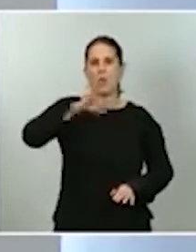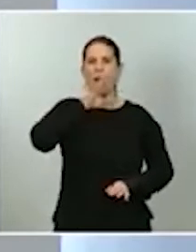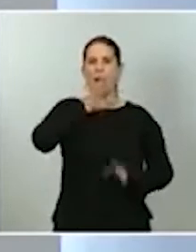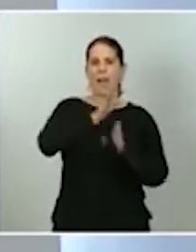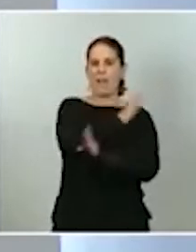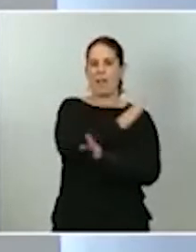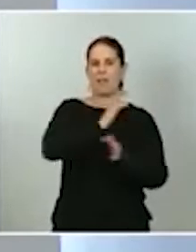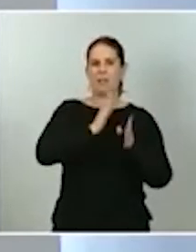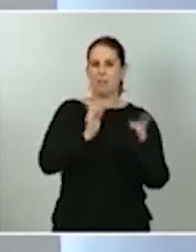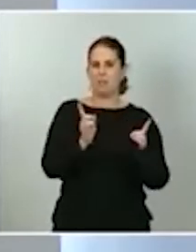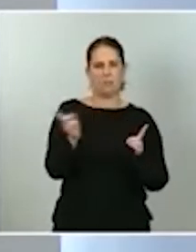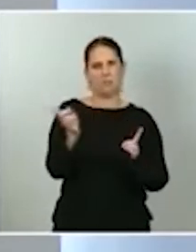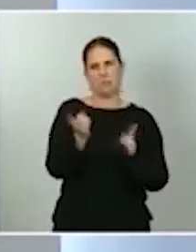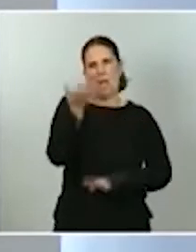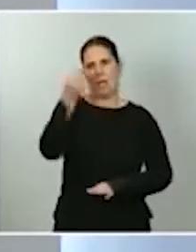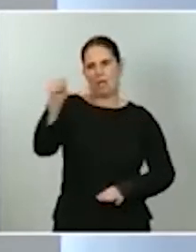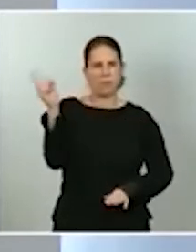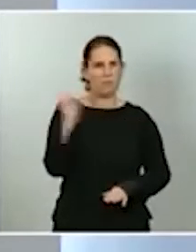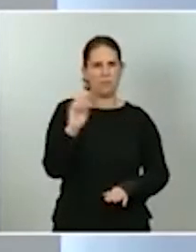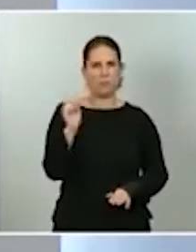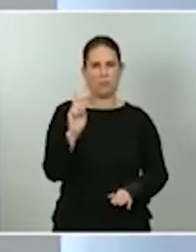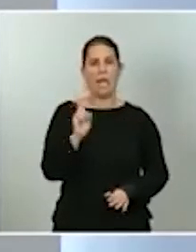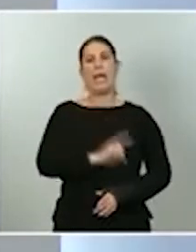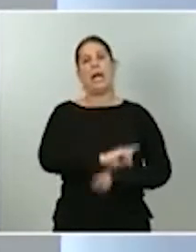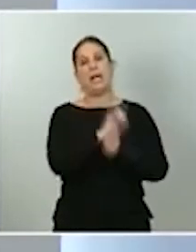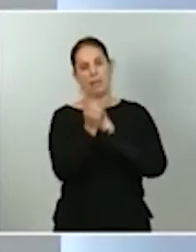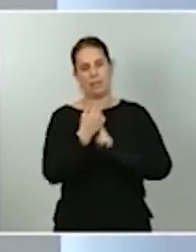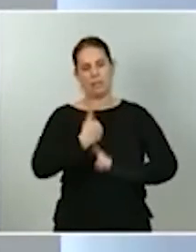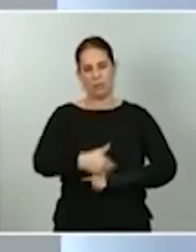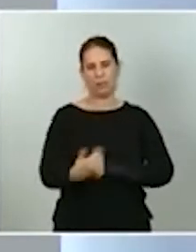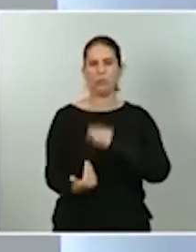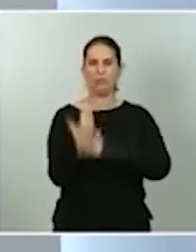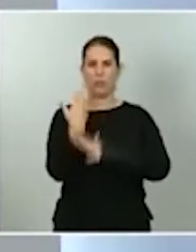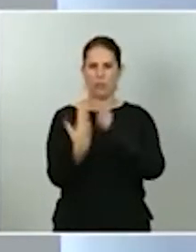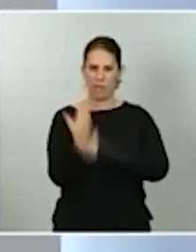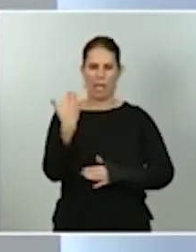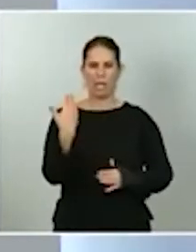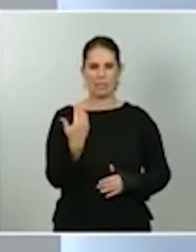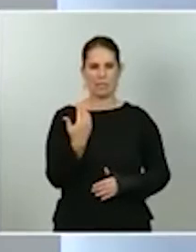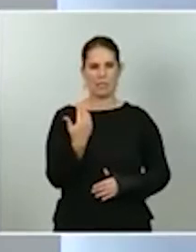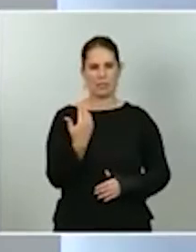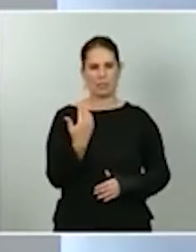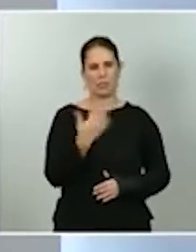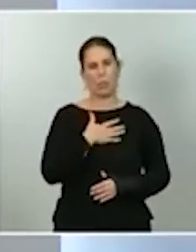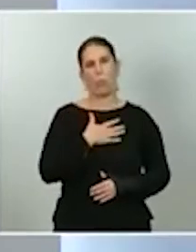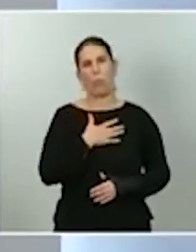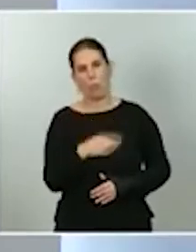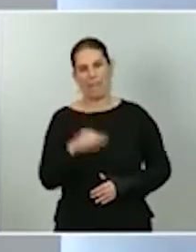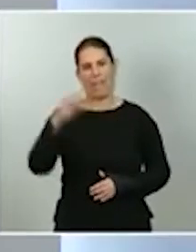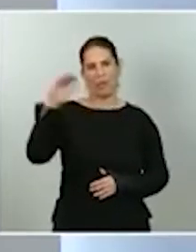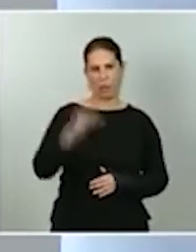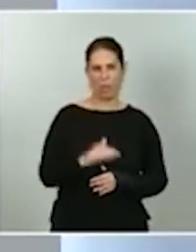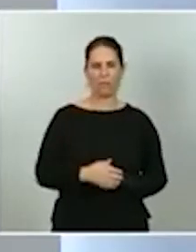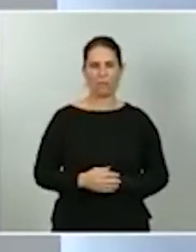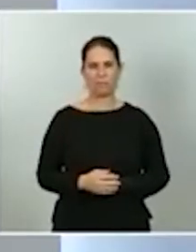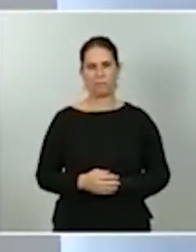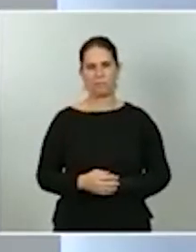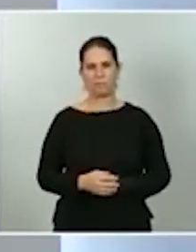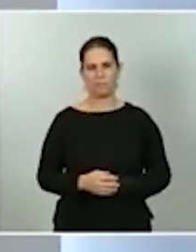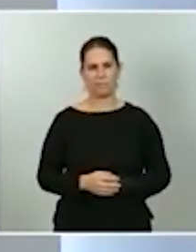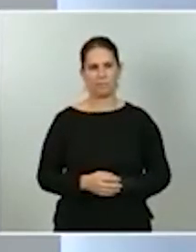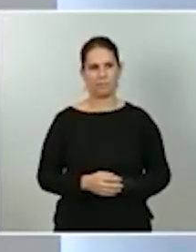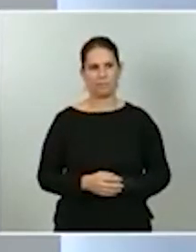por el contrario veremos en los próximos días la medida en la cual podríamos reducir ese calendario para el conjunto de 2020.